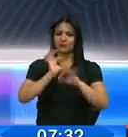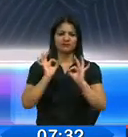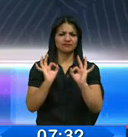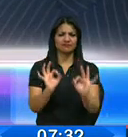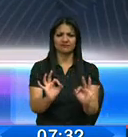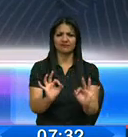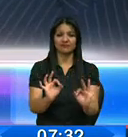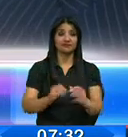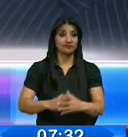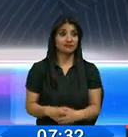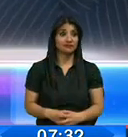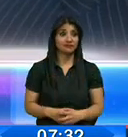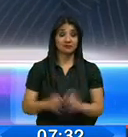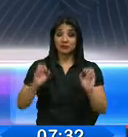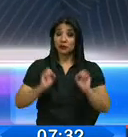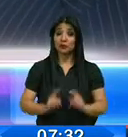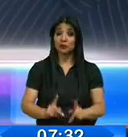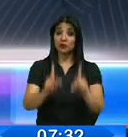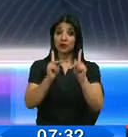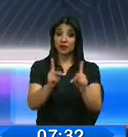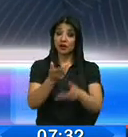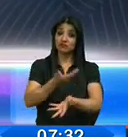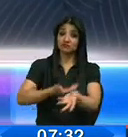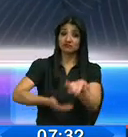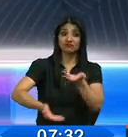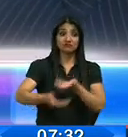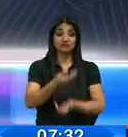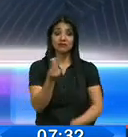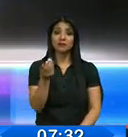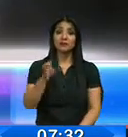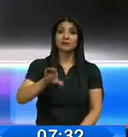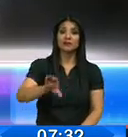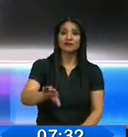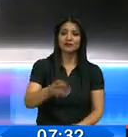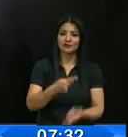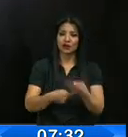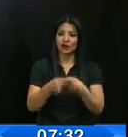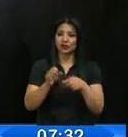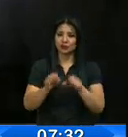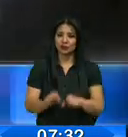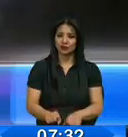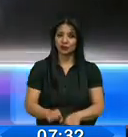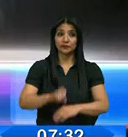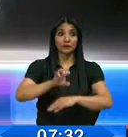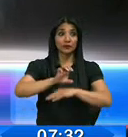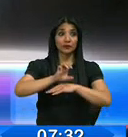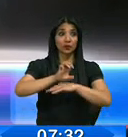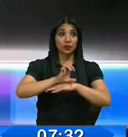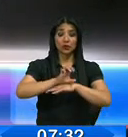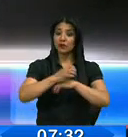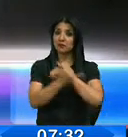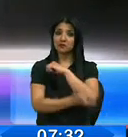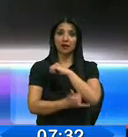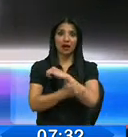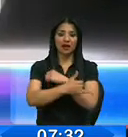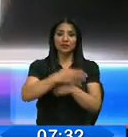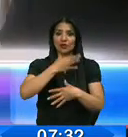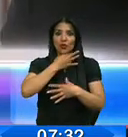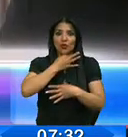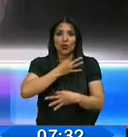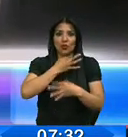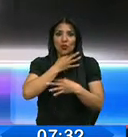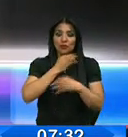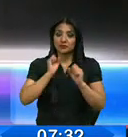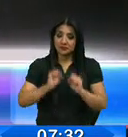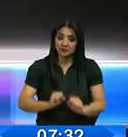oportunidades para intercambios, inversiones. El Ecuador es un país muy afascinante para nosotros y que